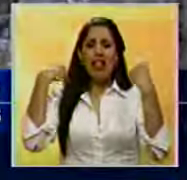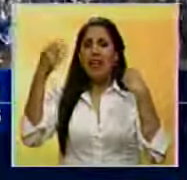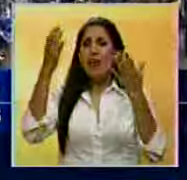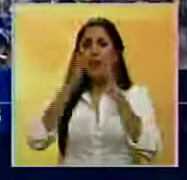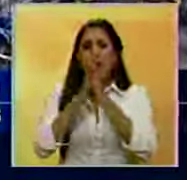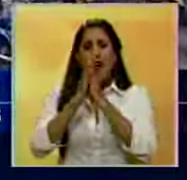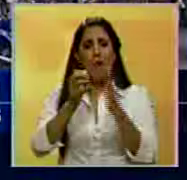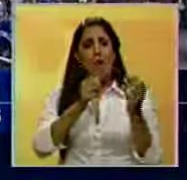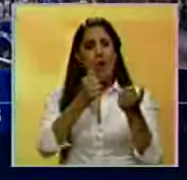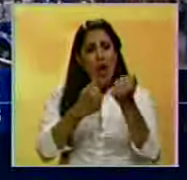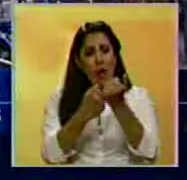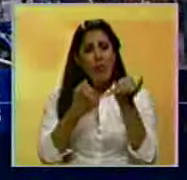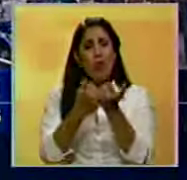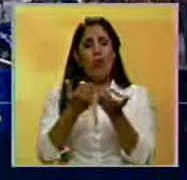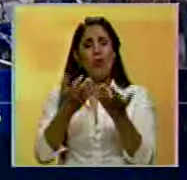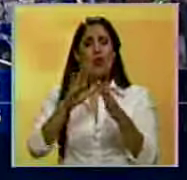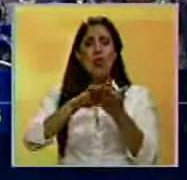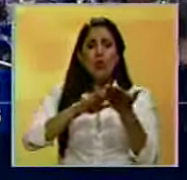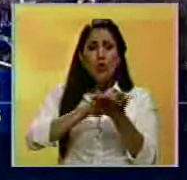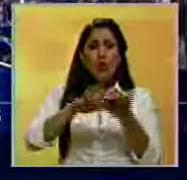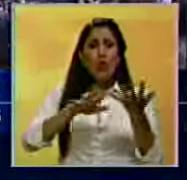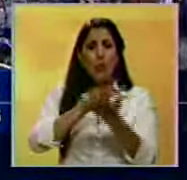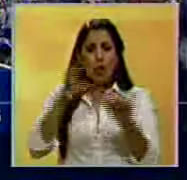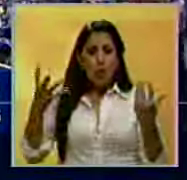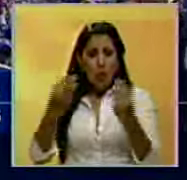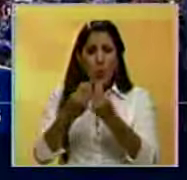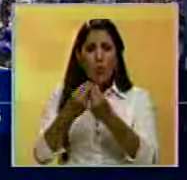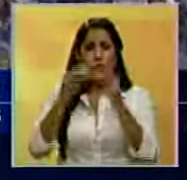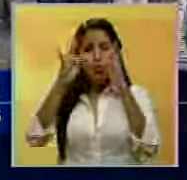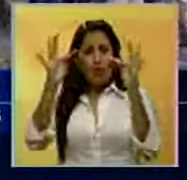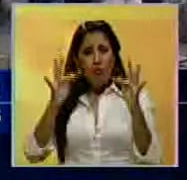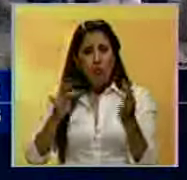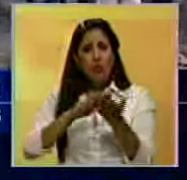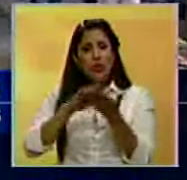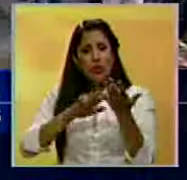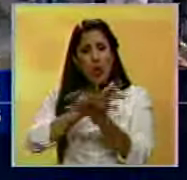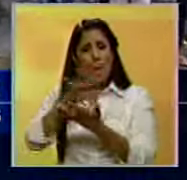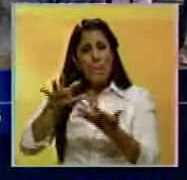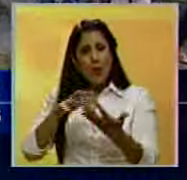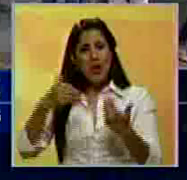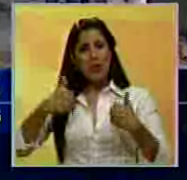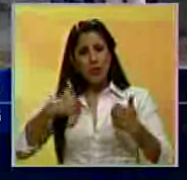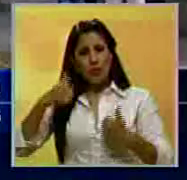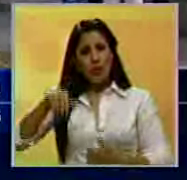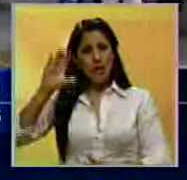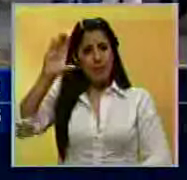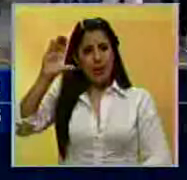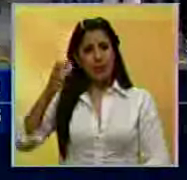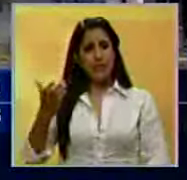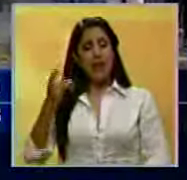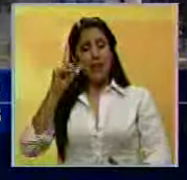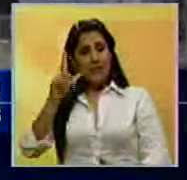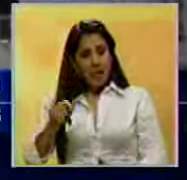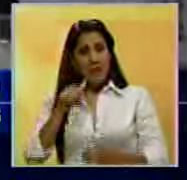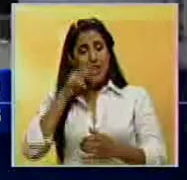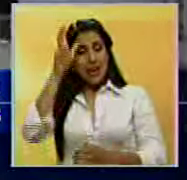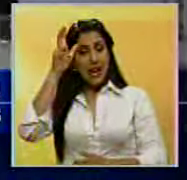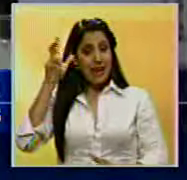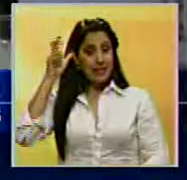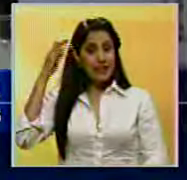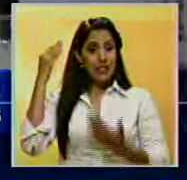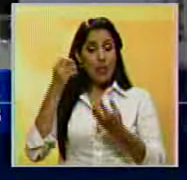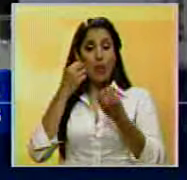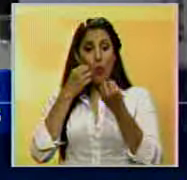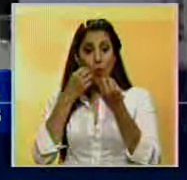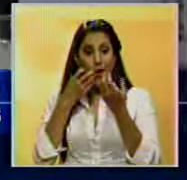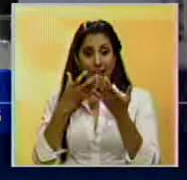líderes de ambas fuerzas políticas para que encuentren conjuntamente mecanismos que solucionen la crisis que vive el país. Asimismo, la canciller destacó